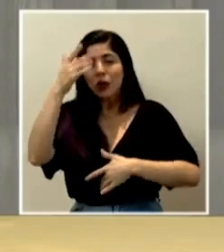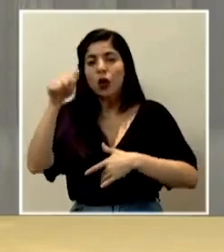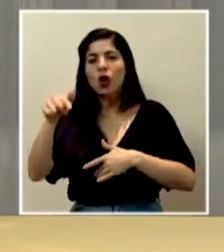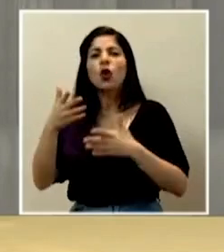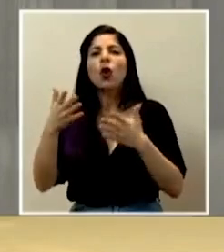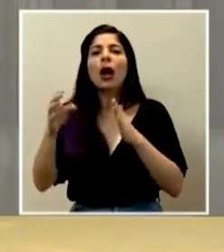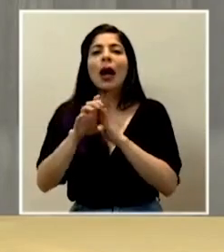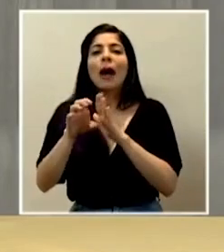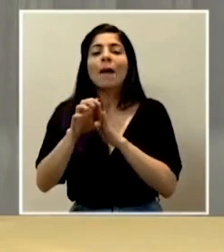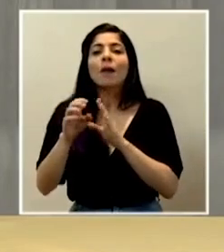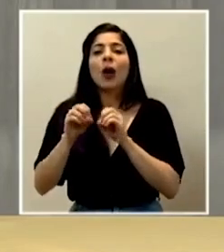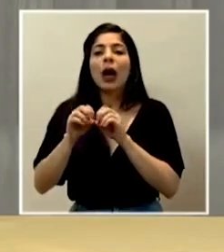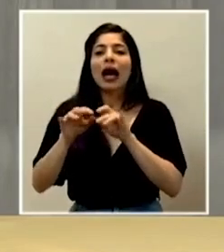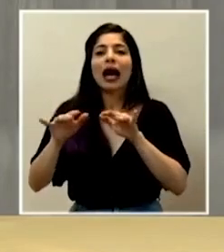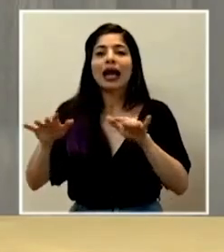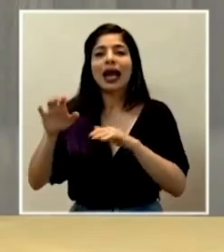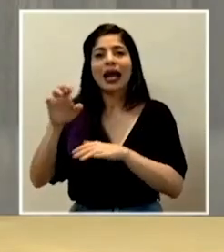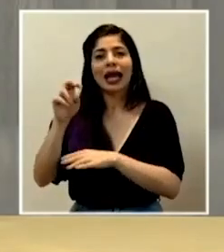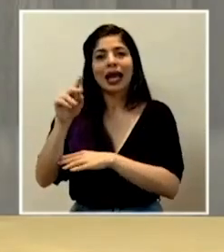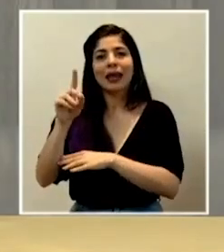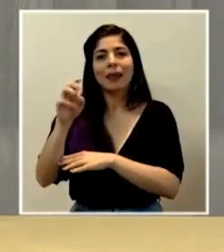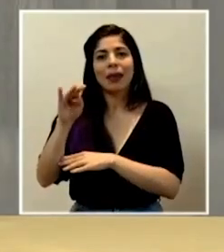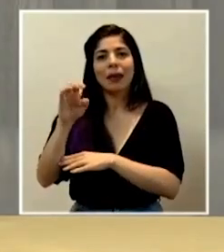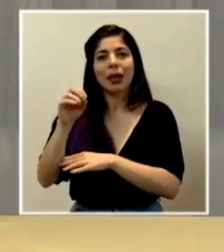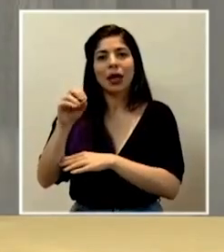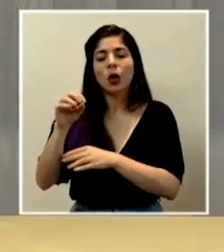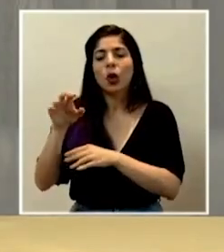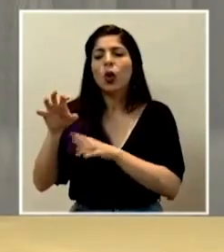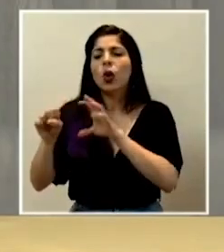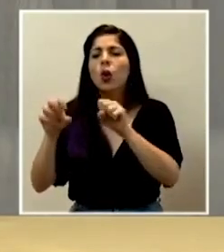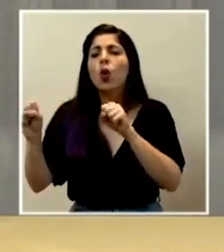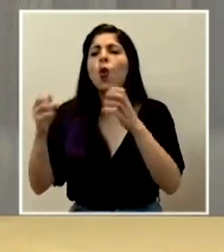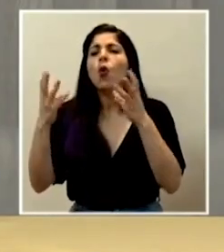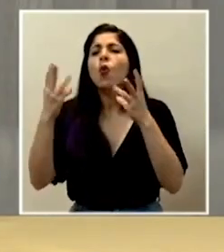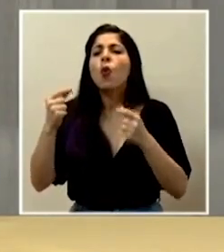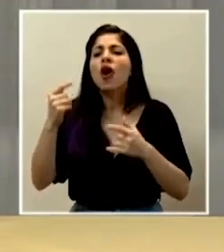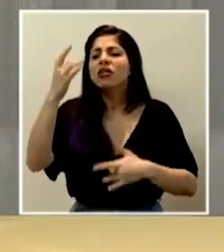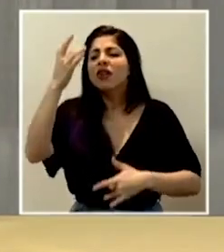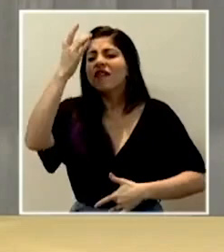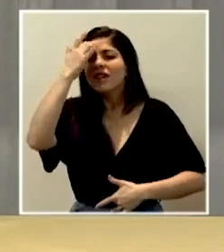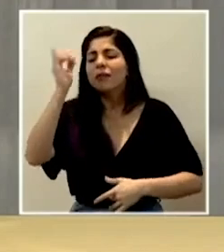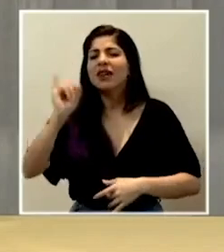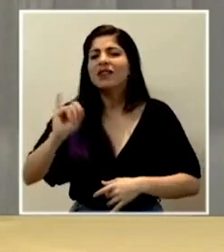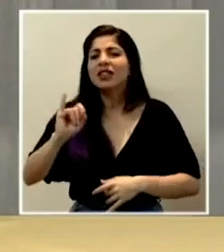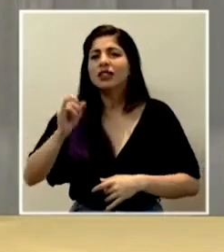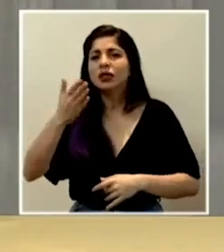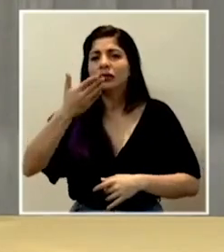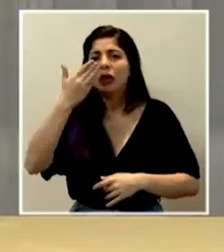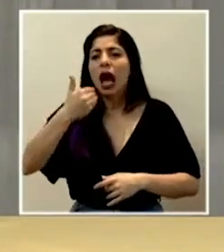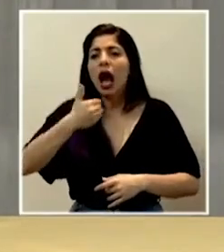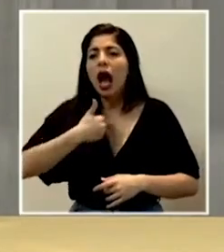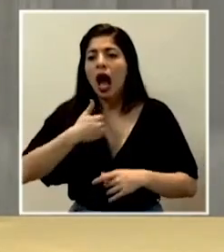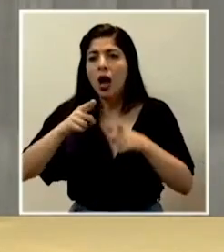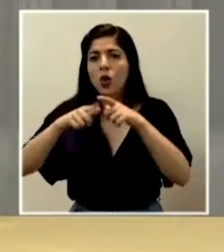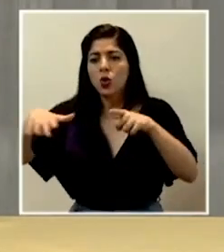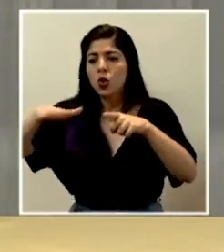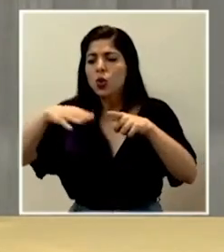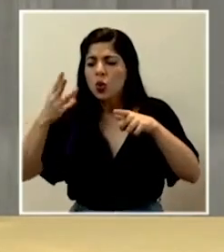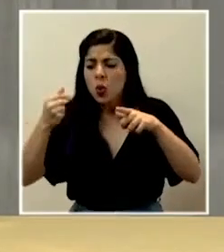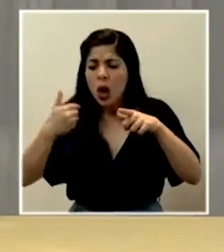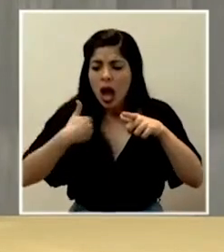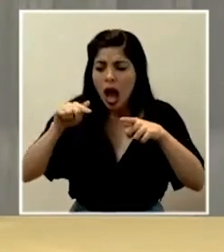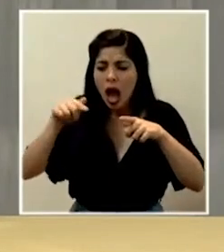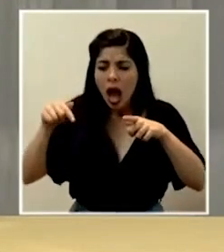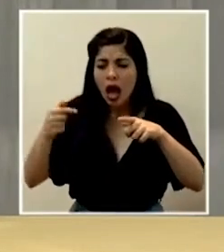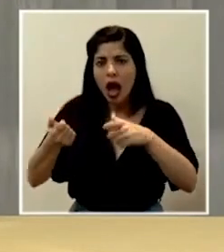los canales endémicos que nos dicen cuántas infecciones respiratorias tenemos en un lugar específico de acuerdo al esperado anteriormente,